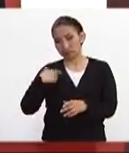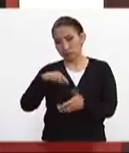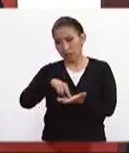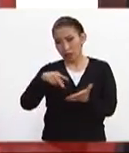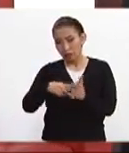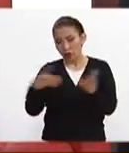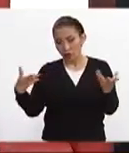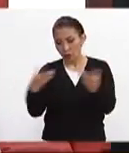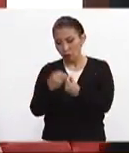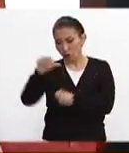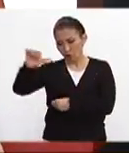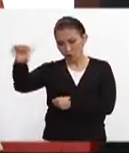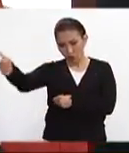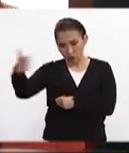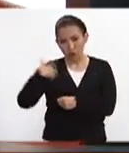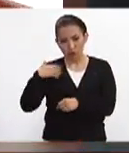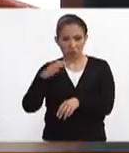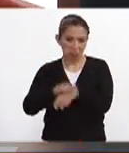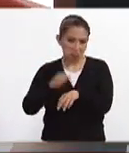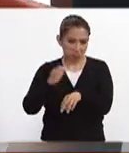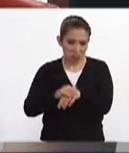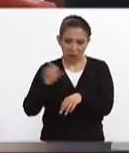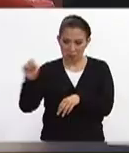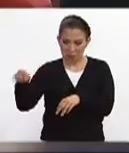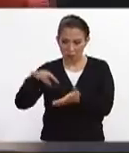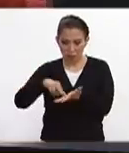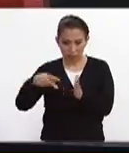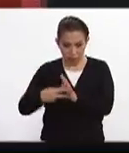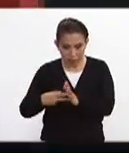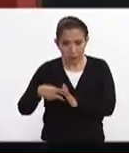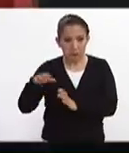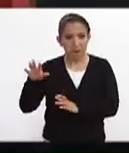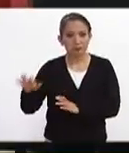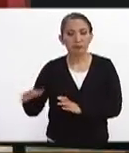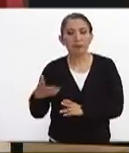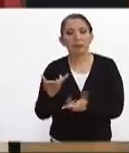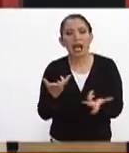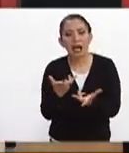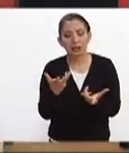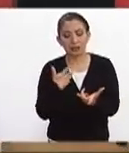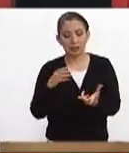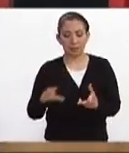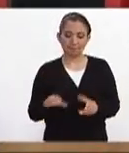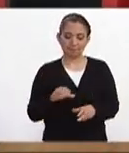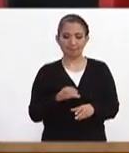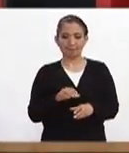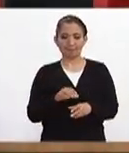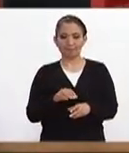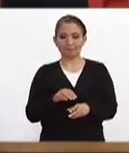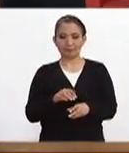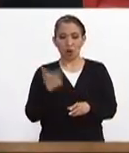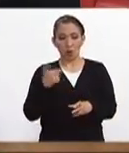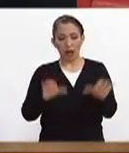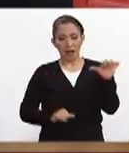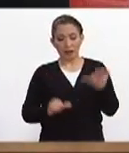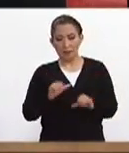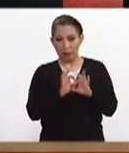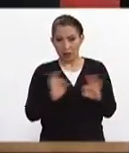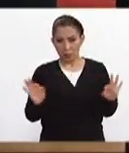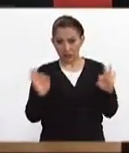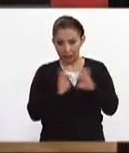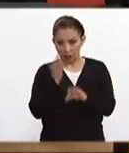junto con otros colegas de la arquitectura han establecido una pues una acción muy